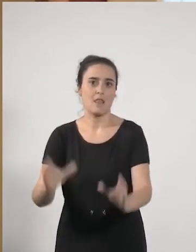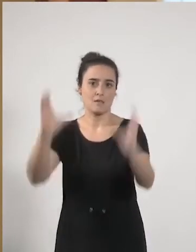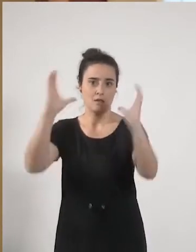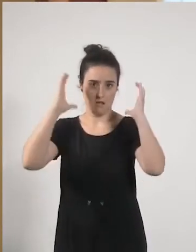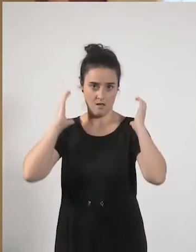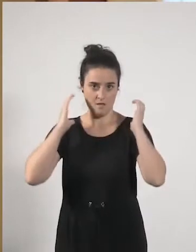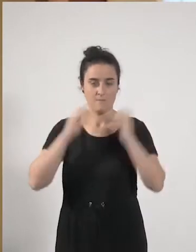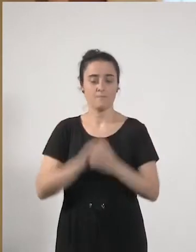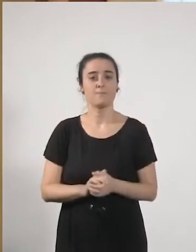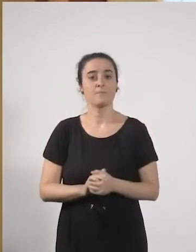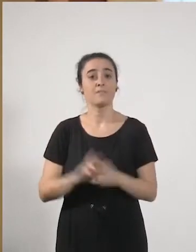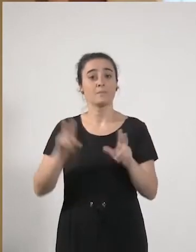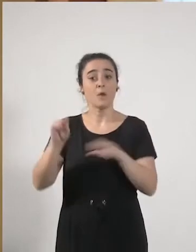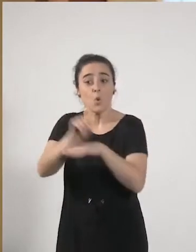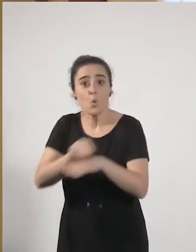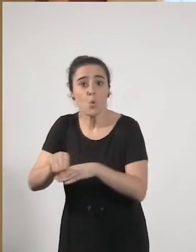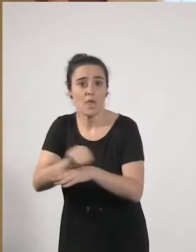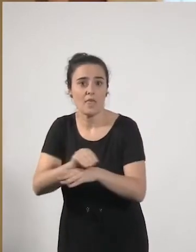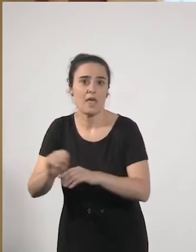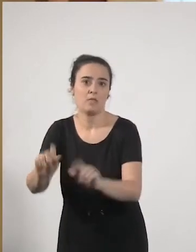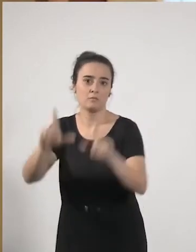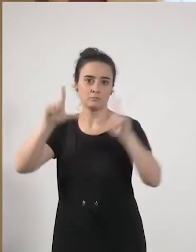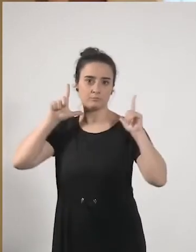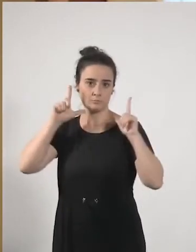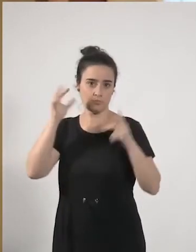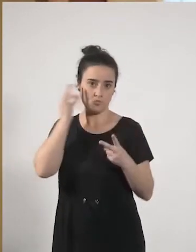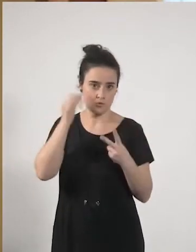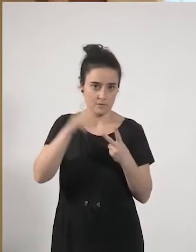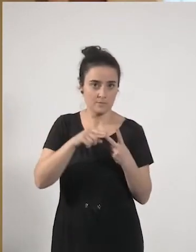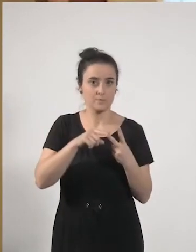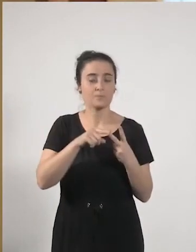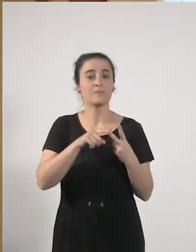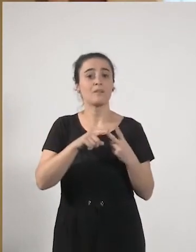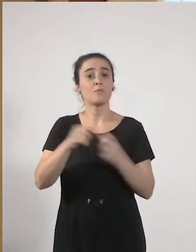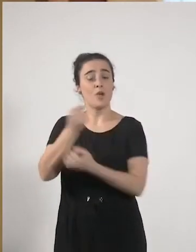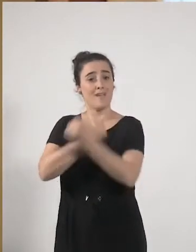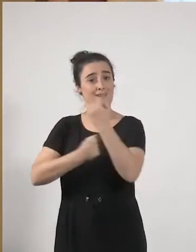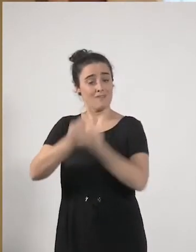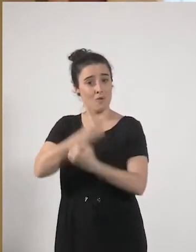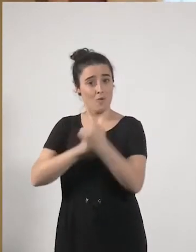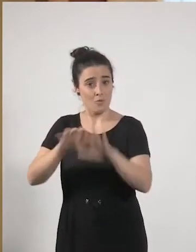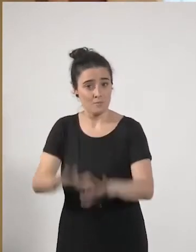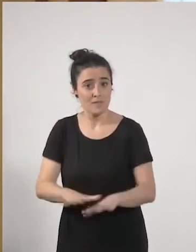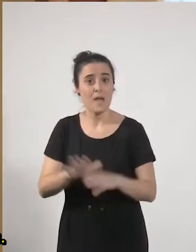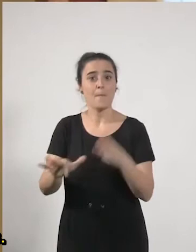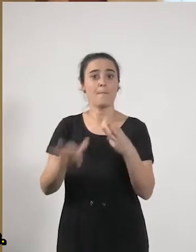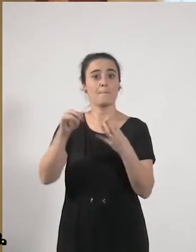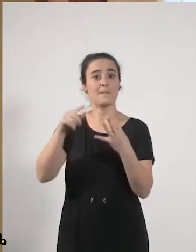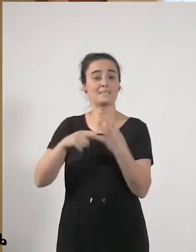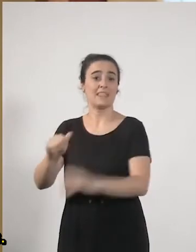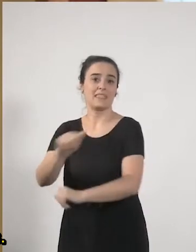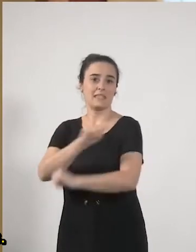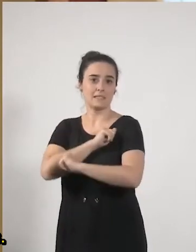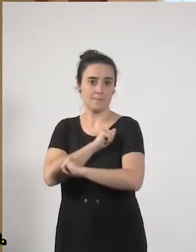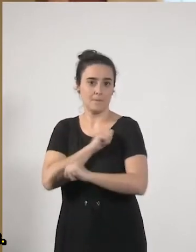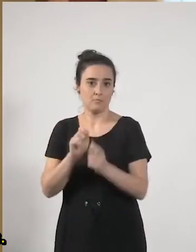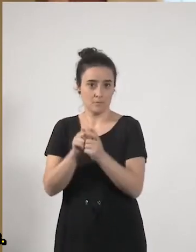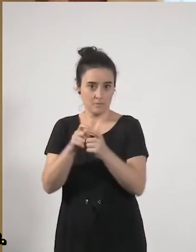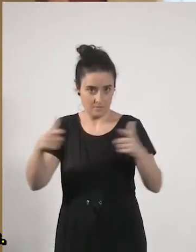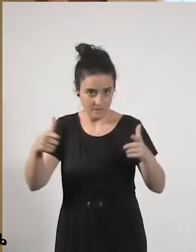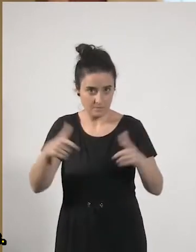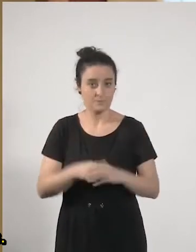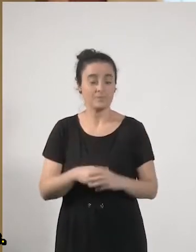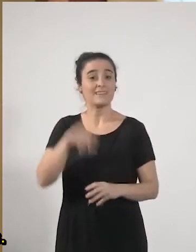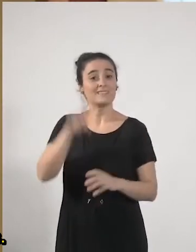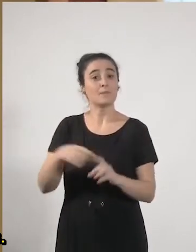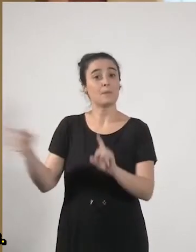centralidad de los cuidados, la realentización de la economía y el incremento del desempleo y la incidencia en